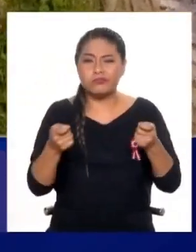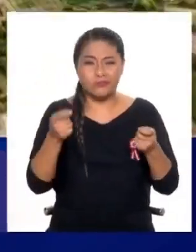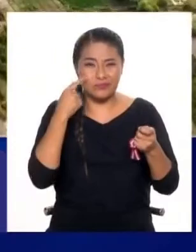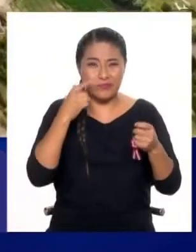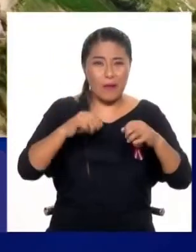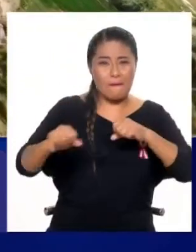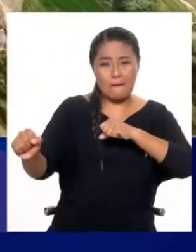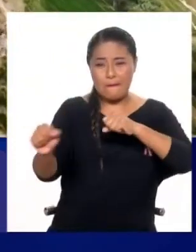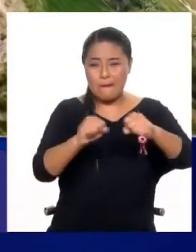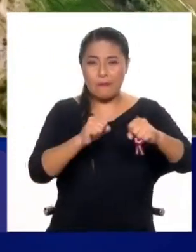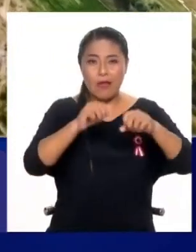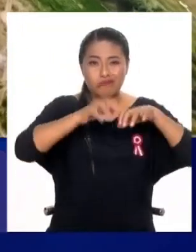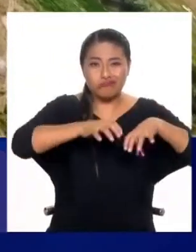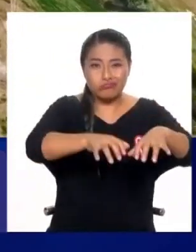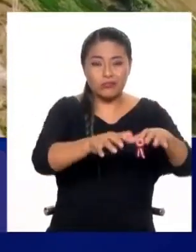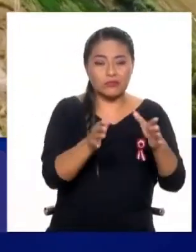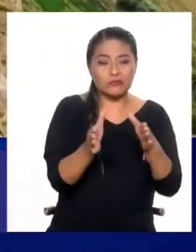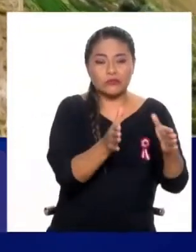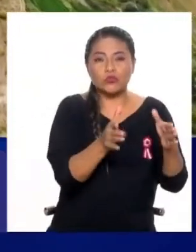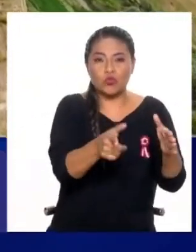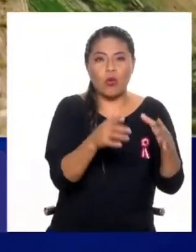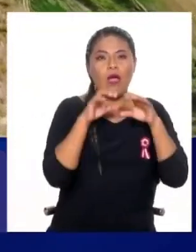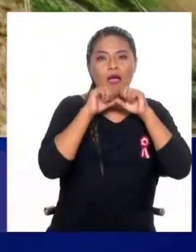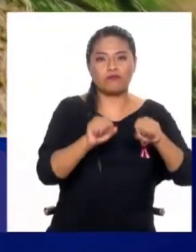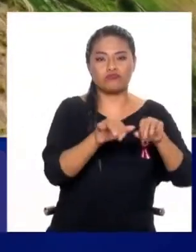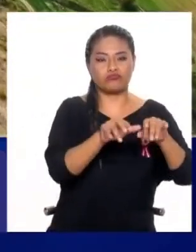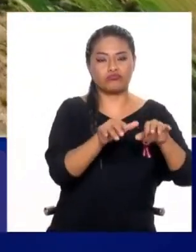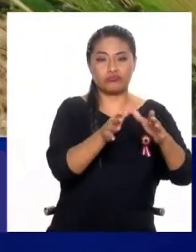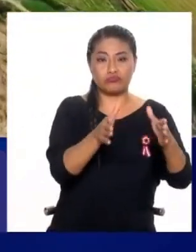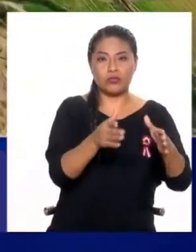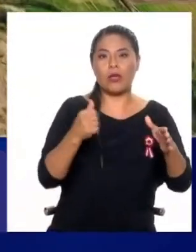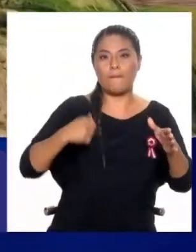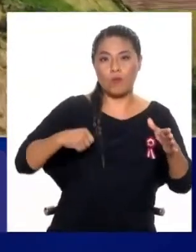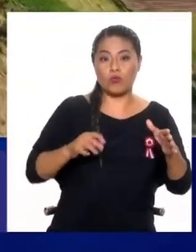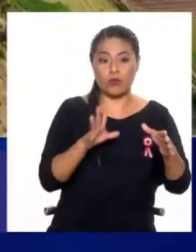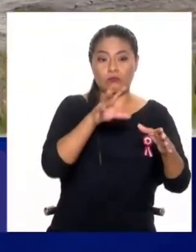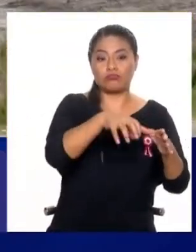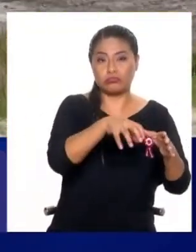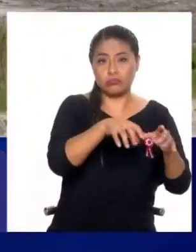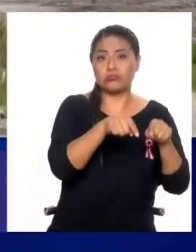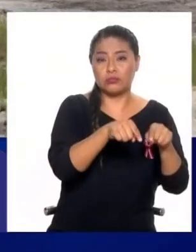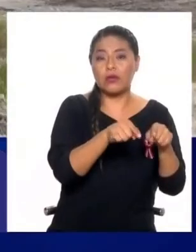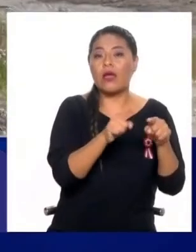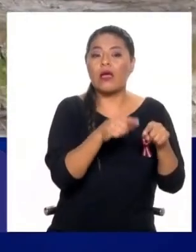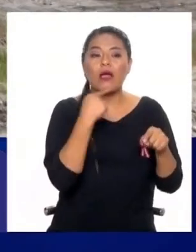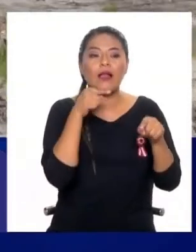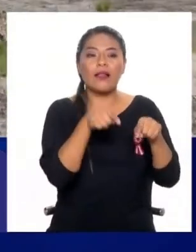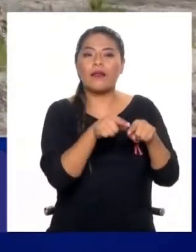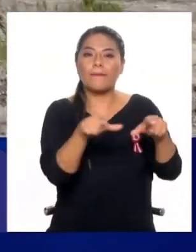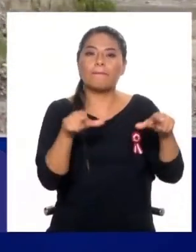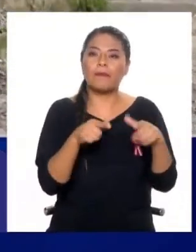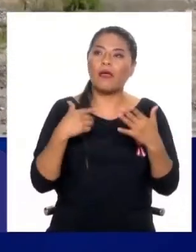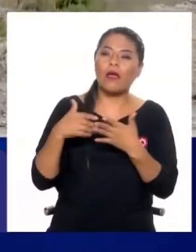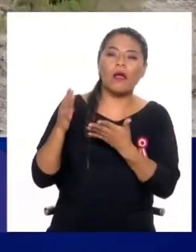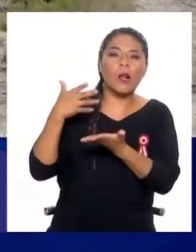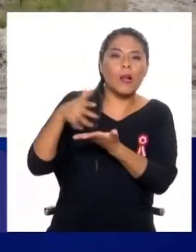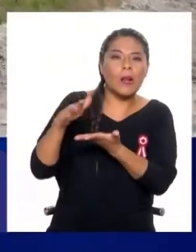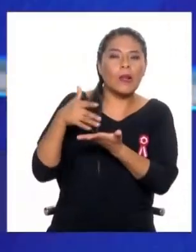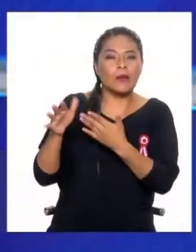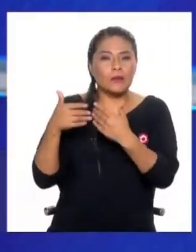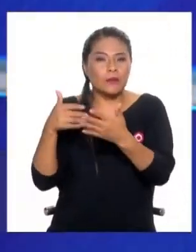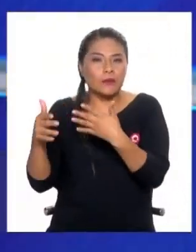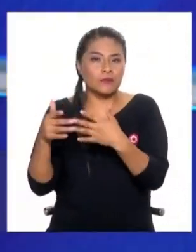desastres que deberían tener todas las municipalidades no sean pues aquellas oficinas que no le dan importancia.